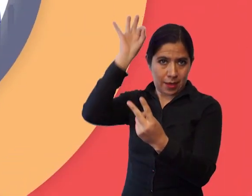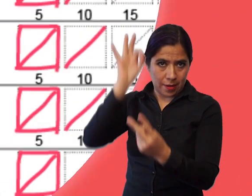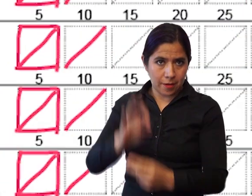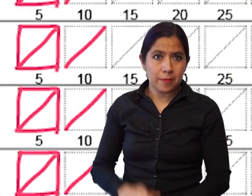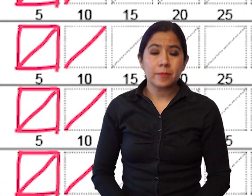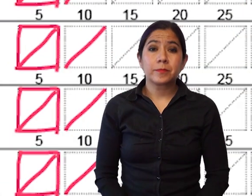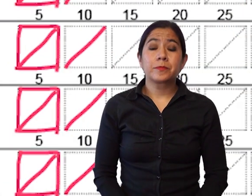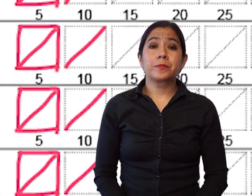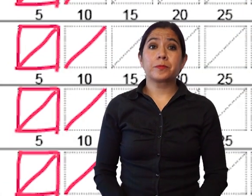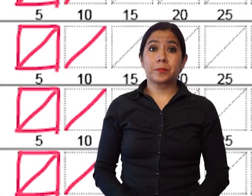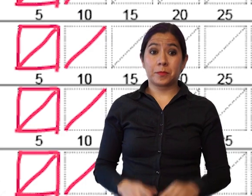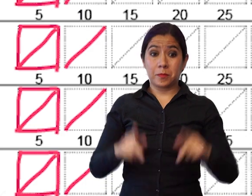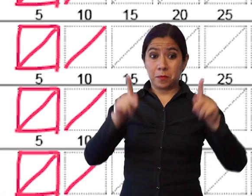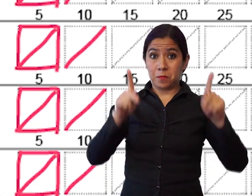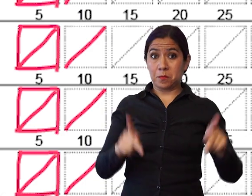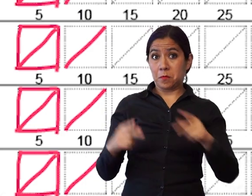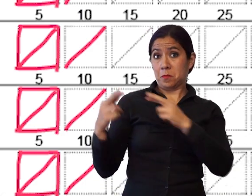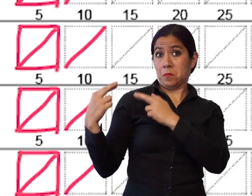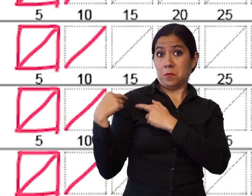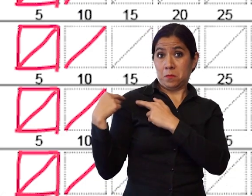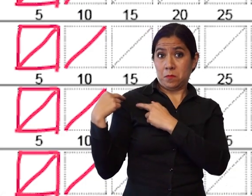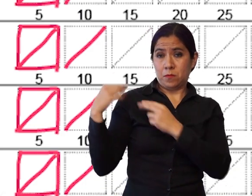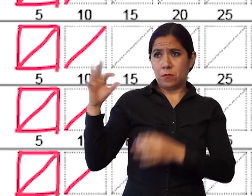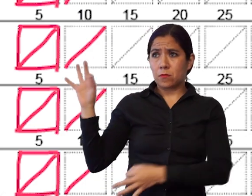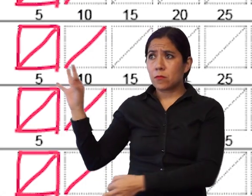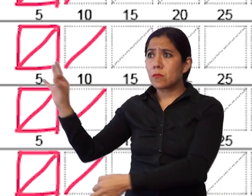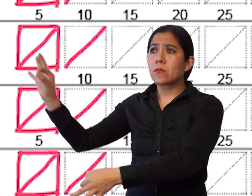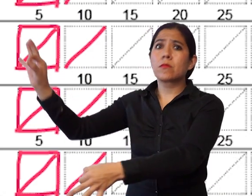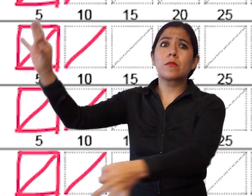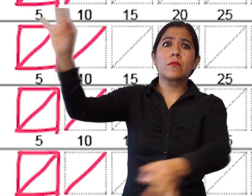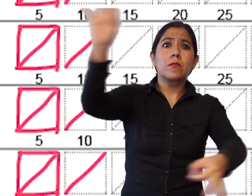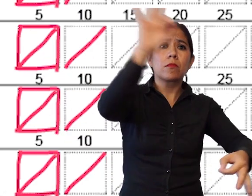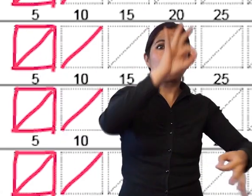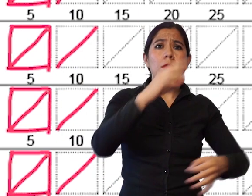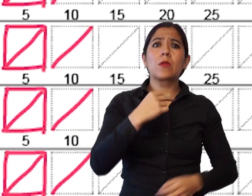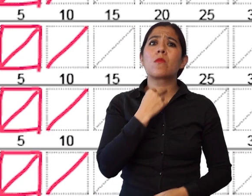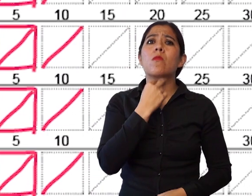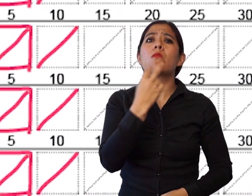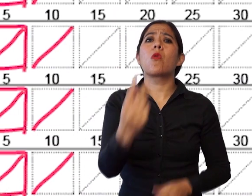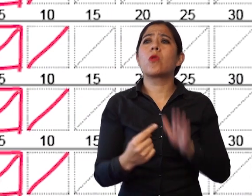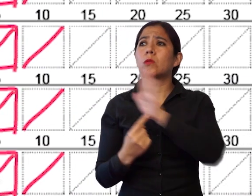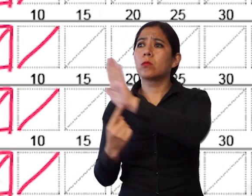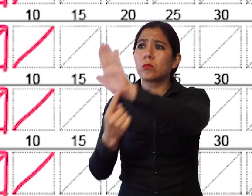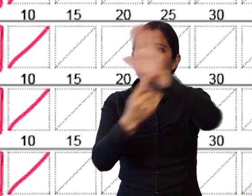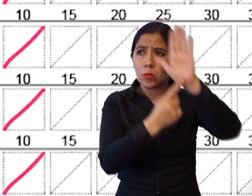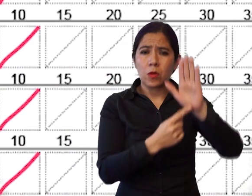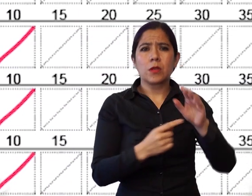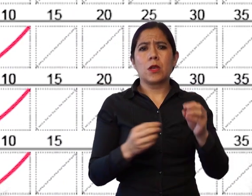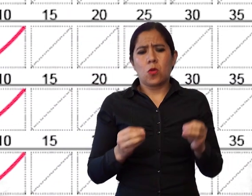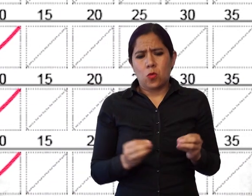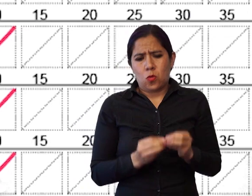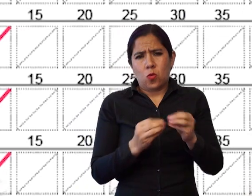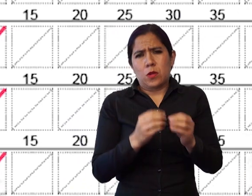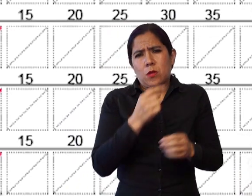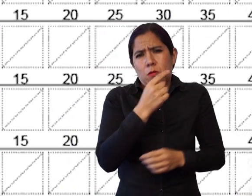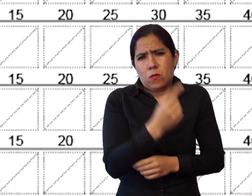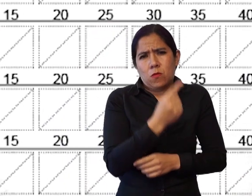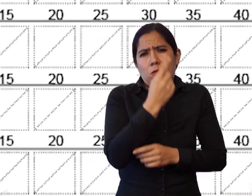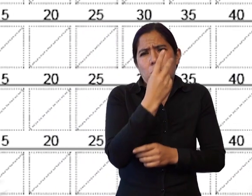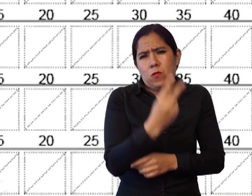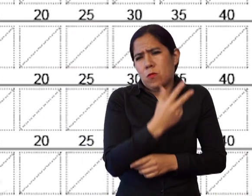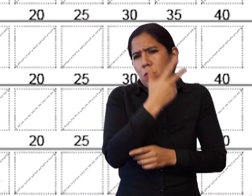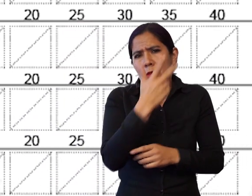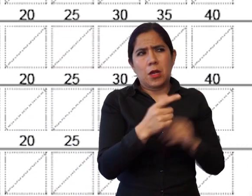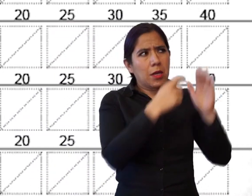En voz alta y mostrando a todos la marcación, se van contando uno a uno los votos, tanto los